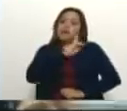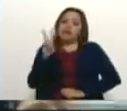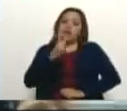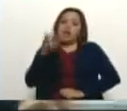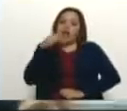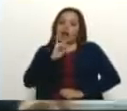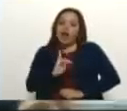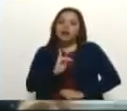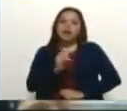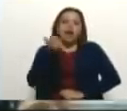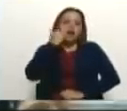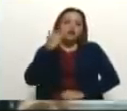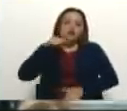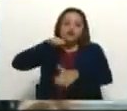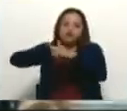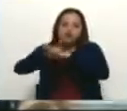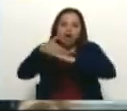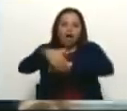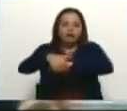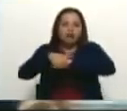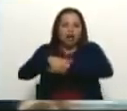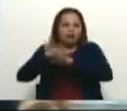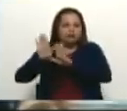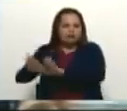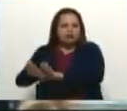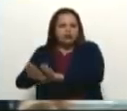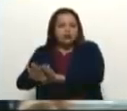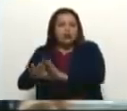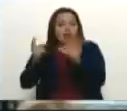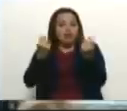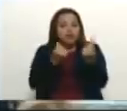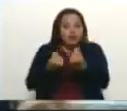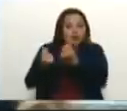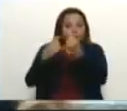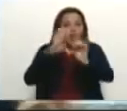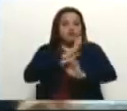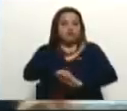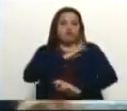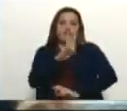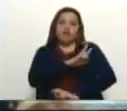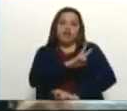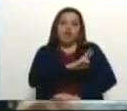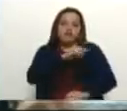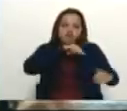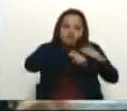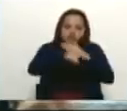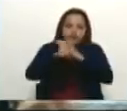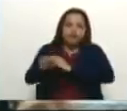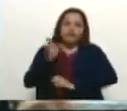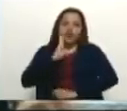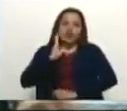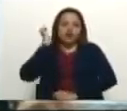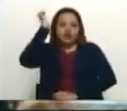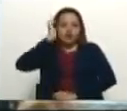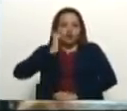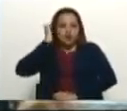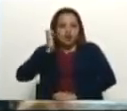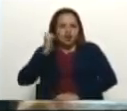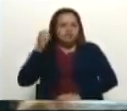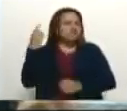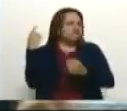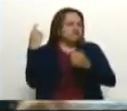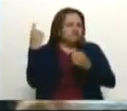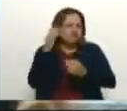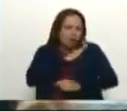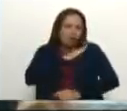ilegalmente retenido en Inglaterra, los dineros que están en bancos europeos, las utilidades de CISCO tienen que ser devueltas por completo a quienes